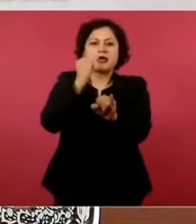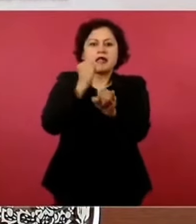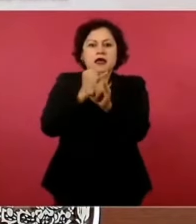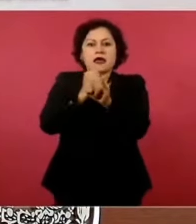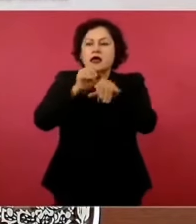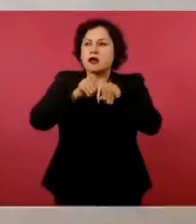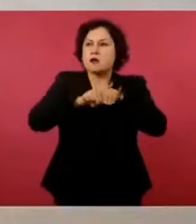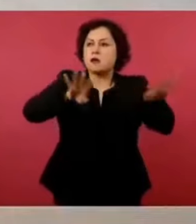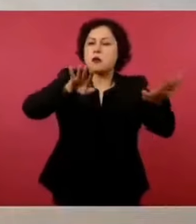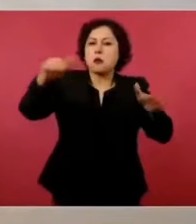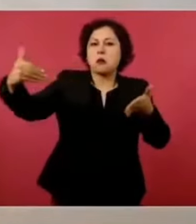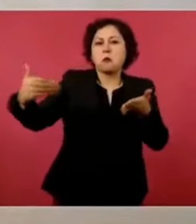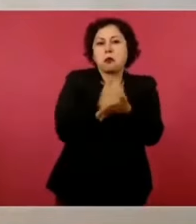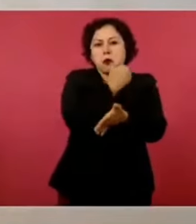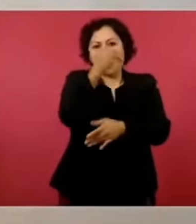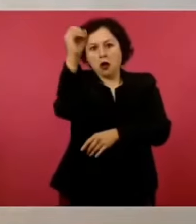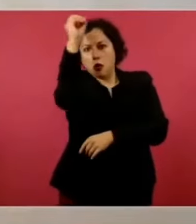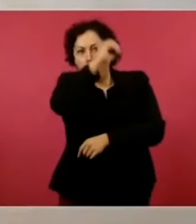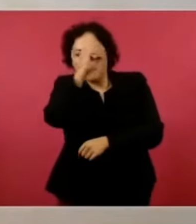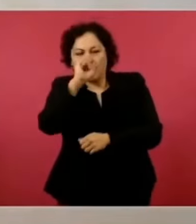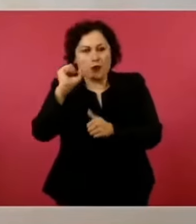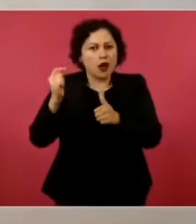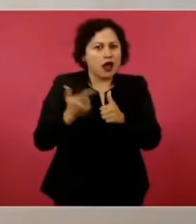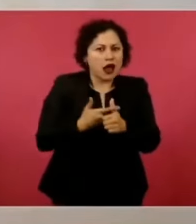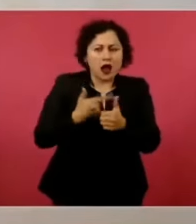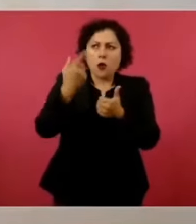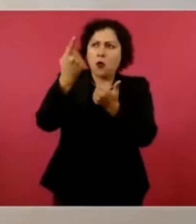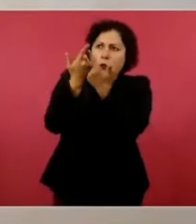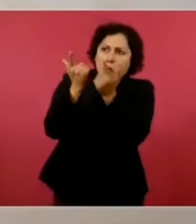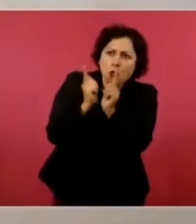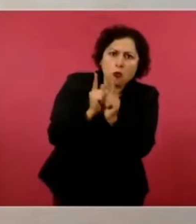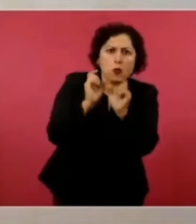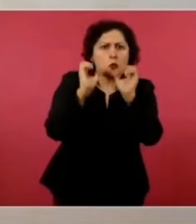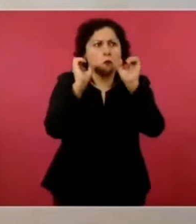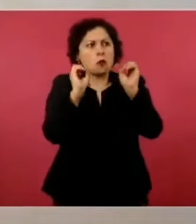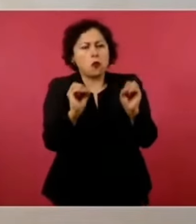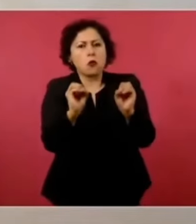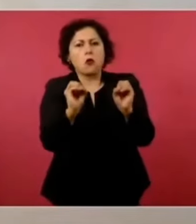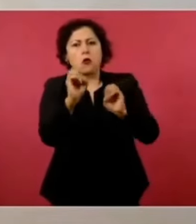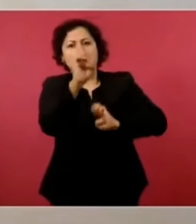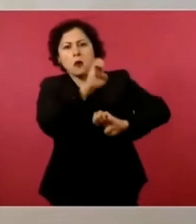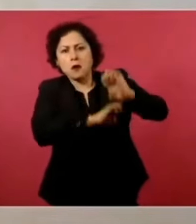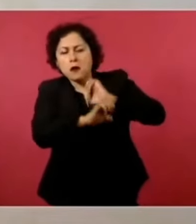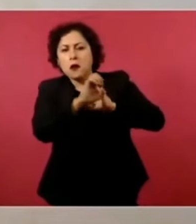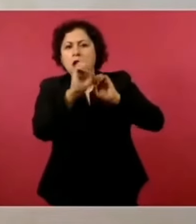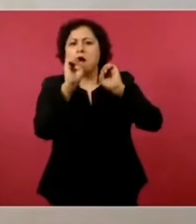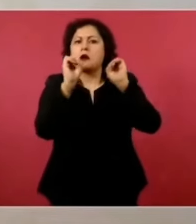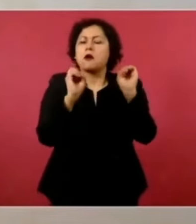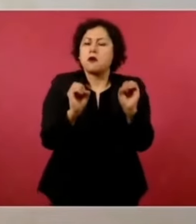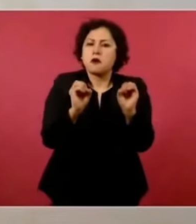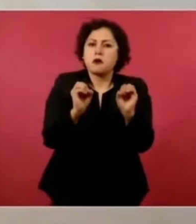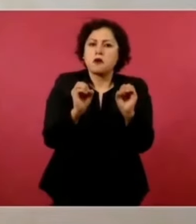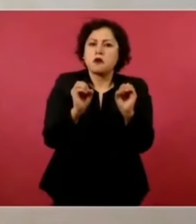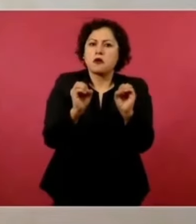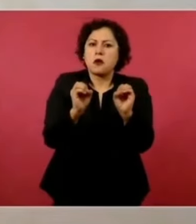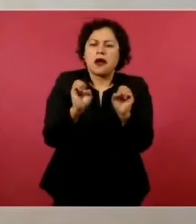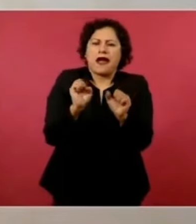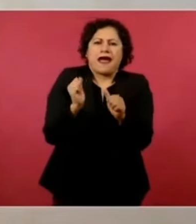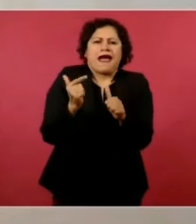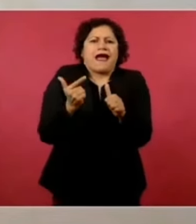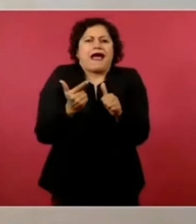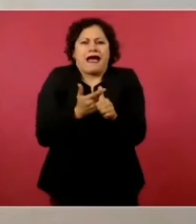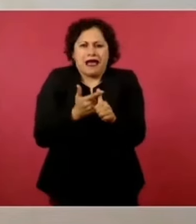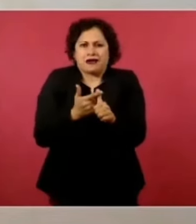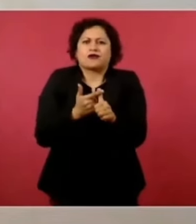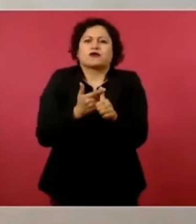un mecanismo